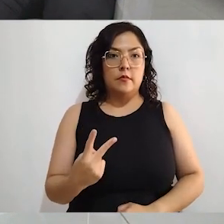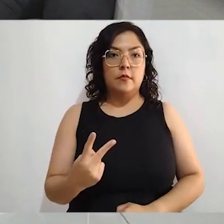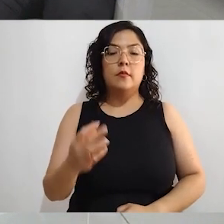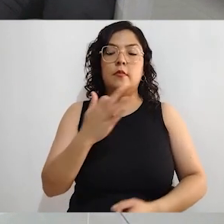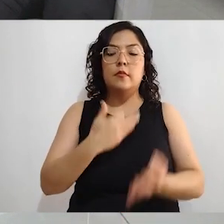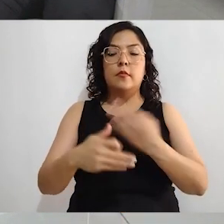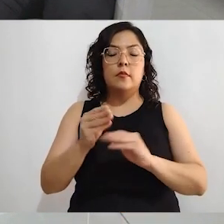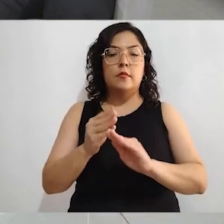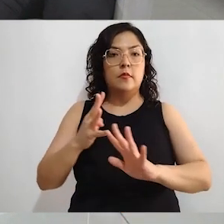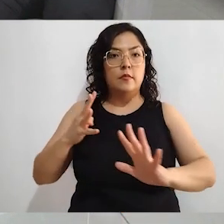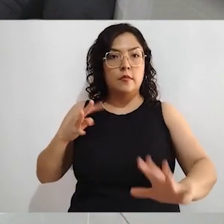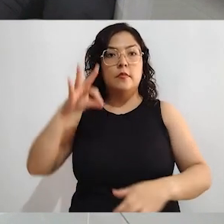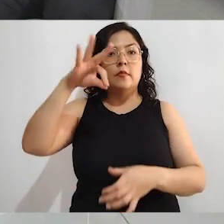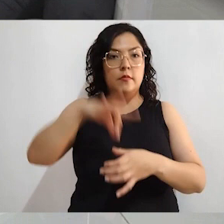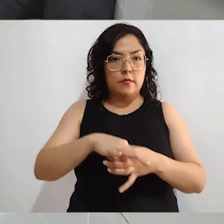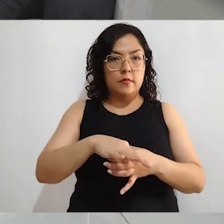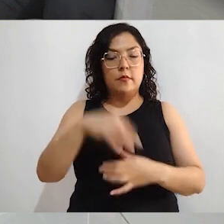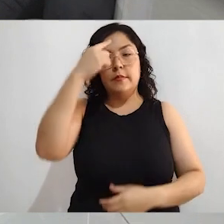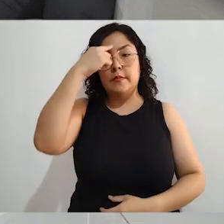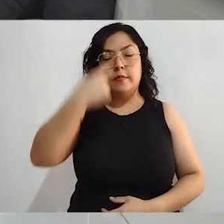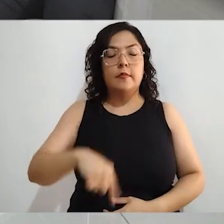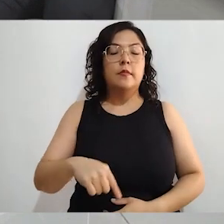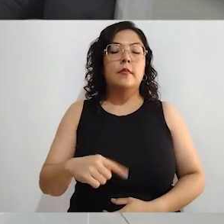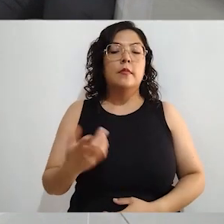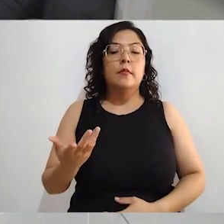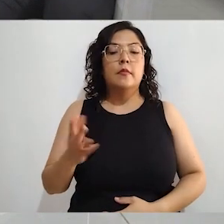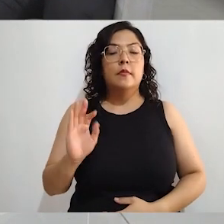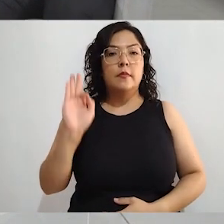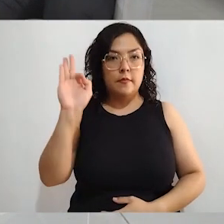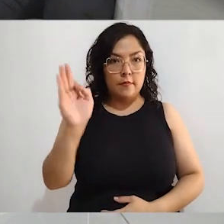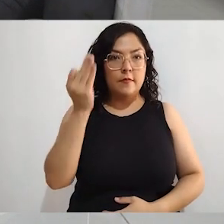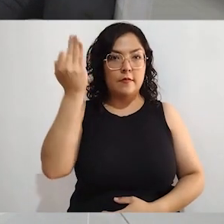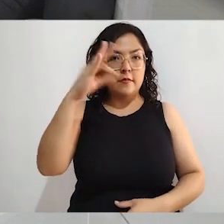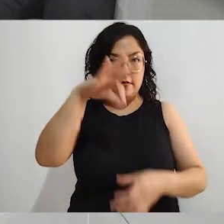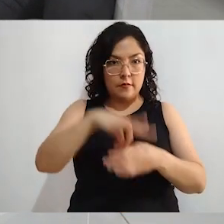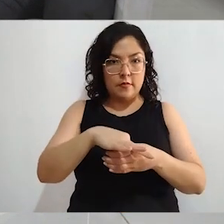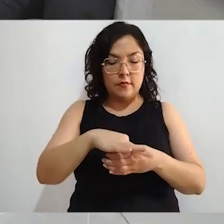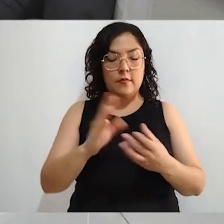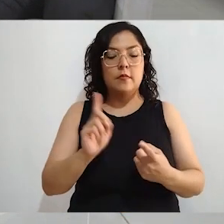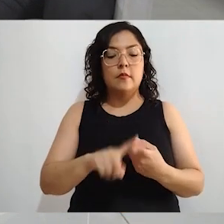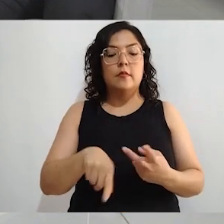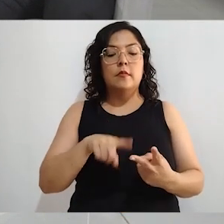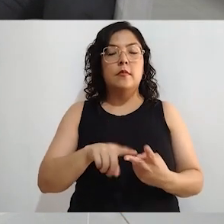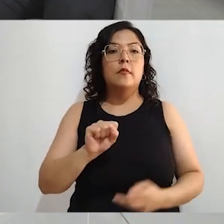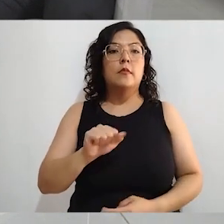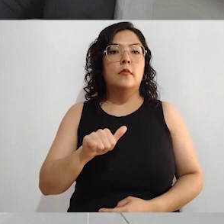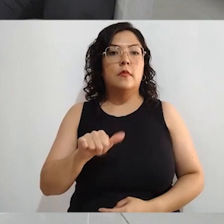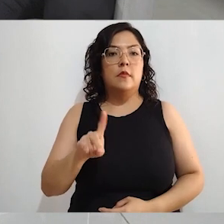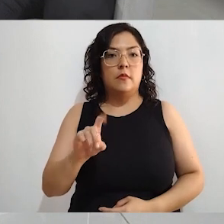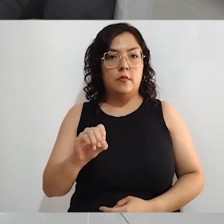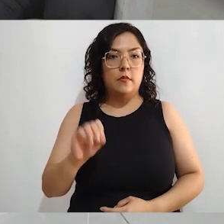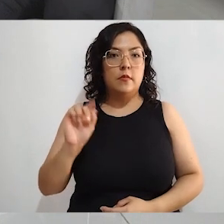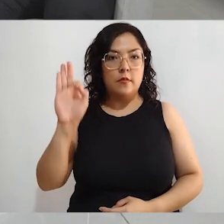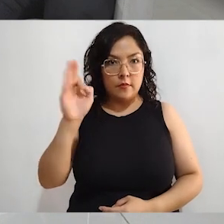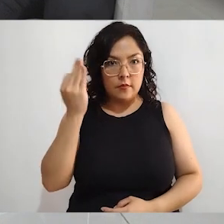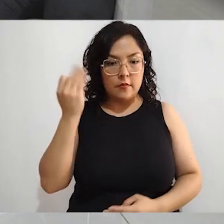nacional federal a la presidencia de la República, senadurías, diputaciones federales y aquí en el ámbito local nuestros